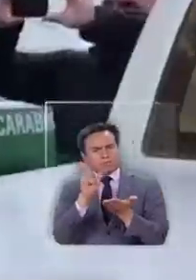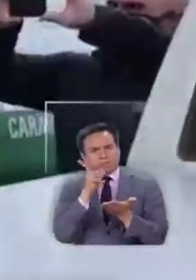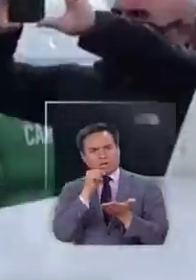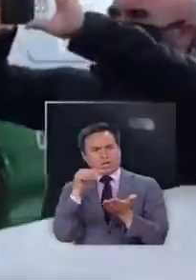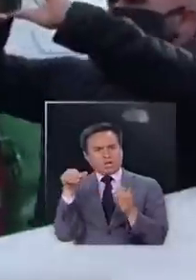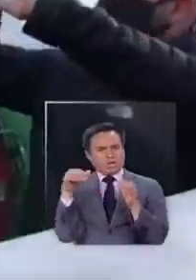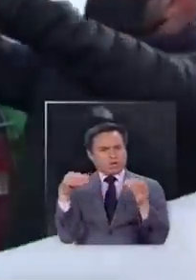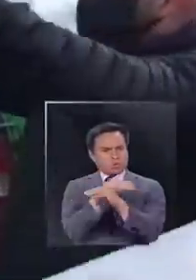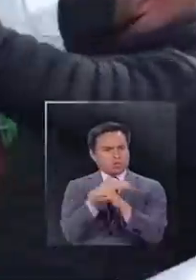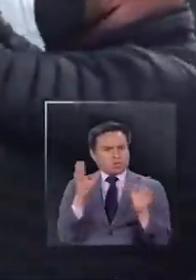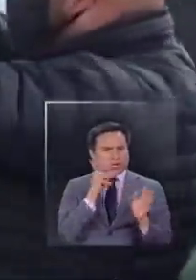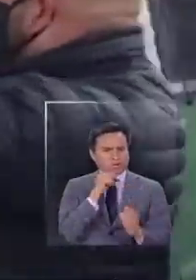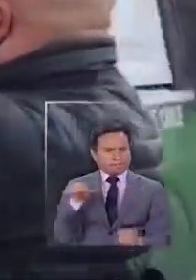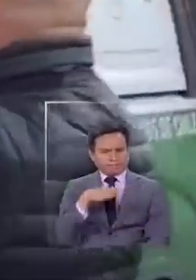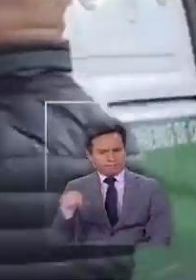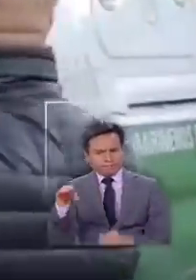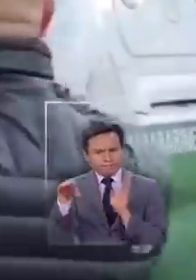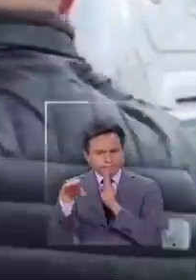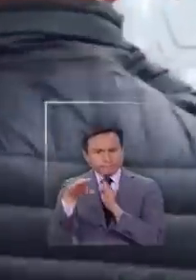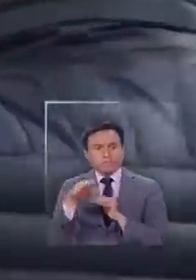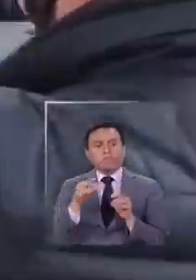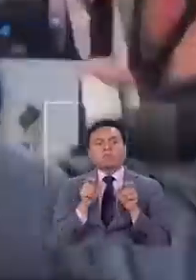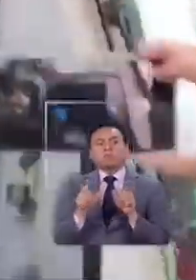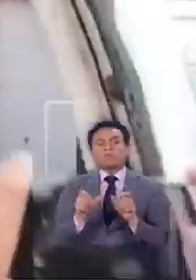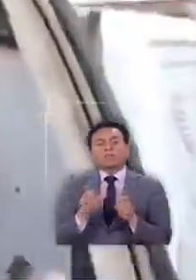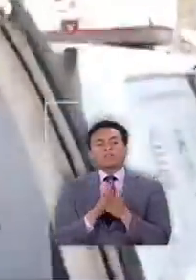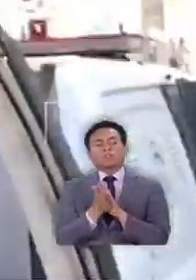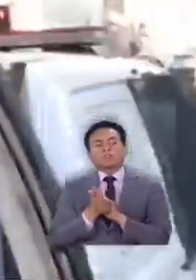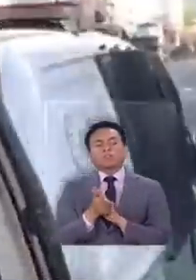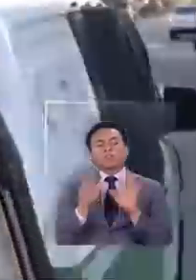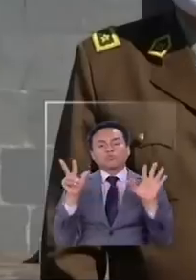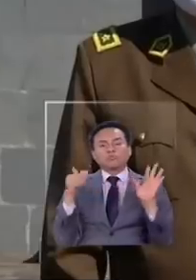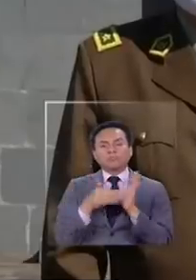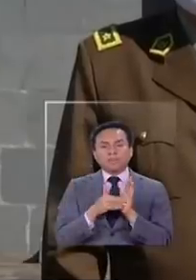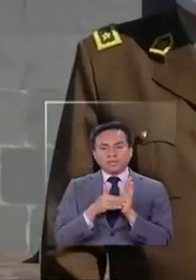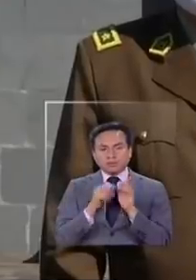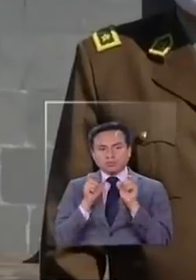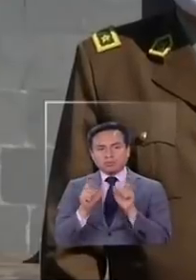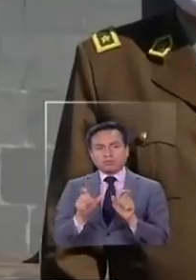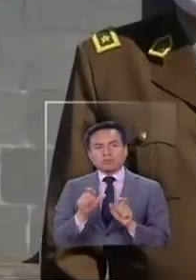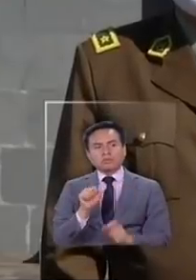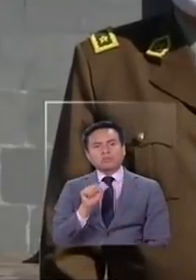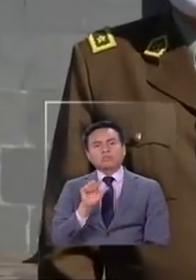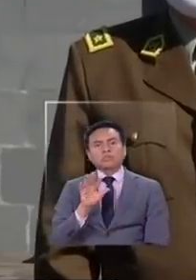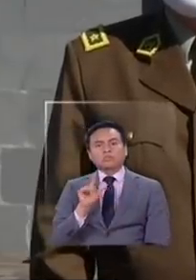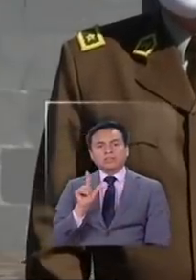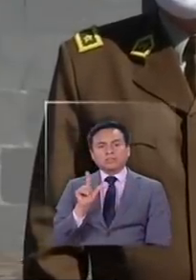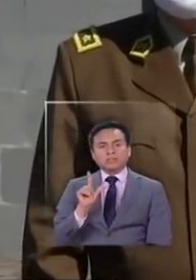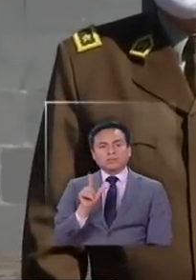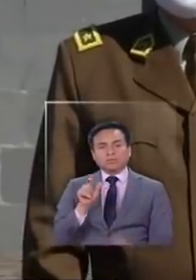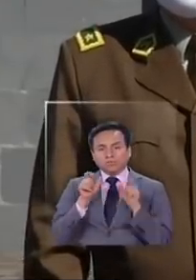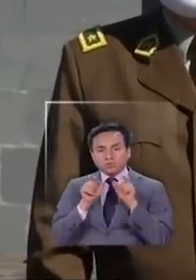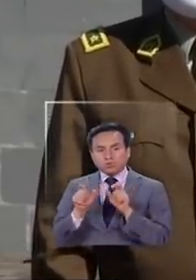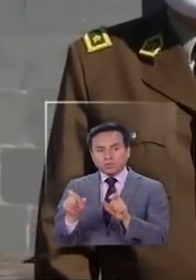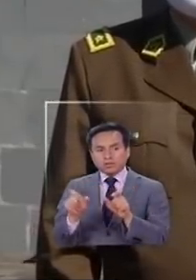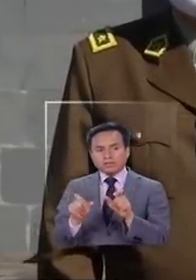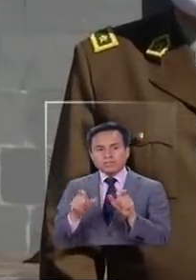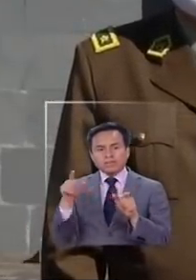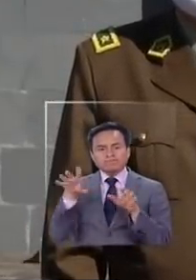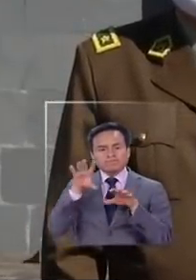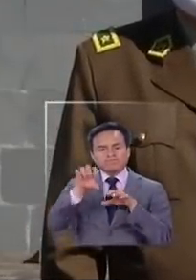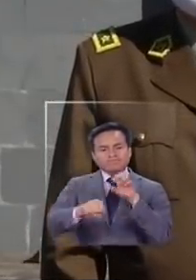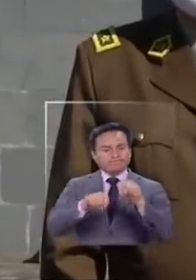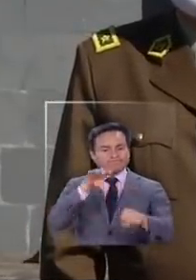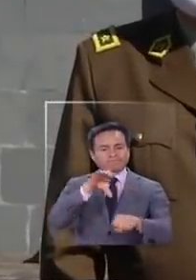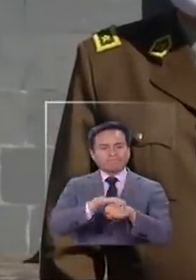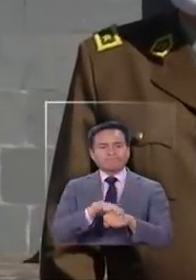rutas de un total de controles ejecutados de 8.000 757 se han logrado tener